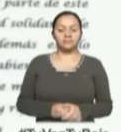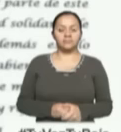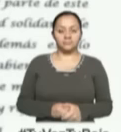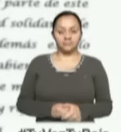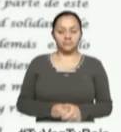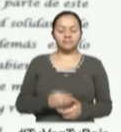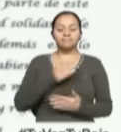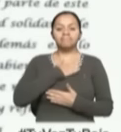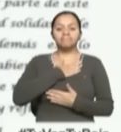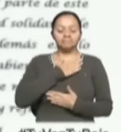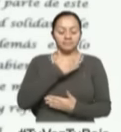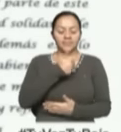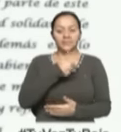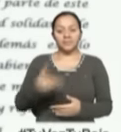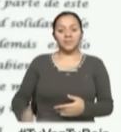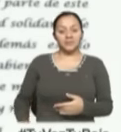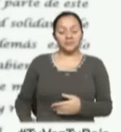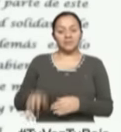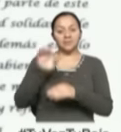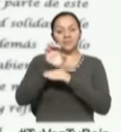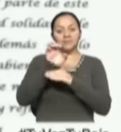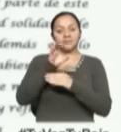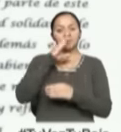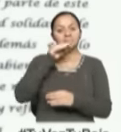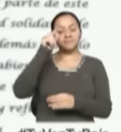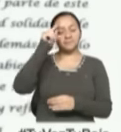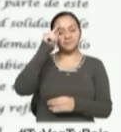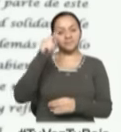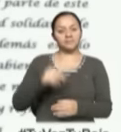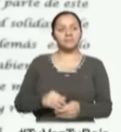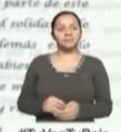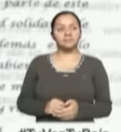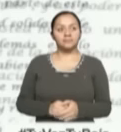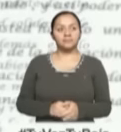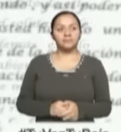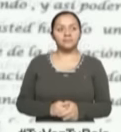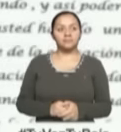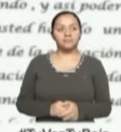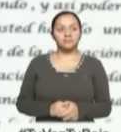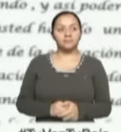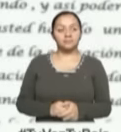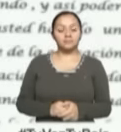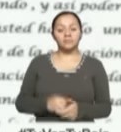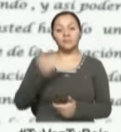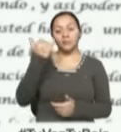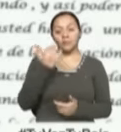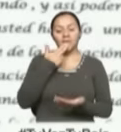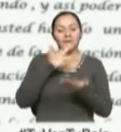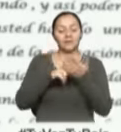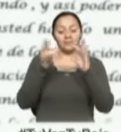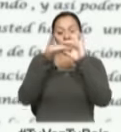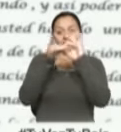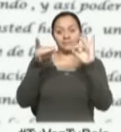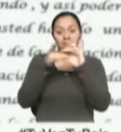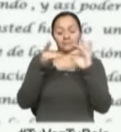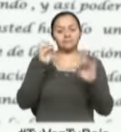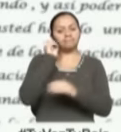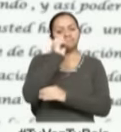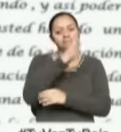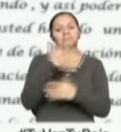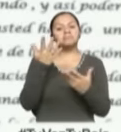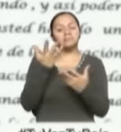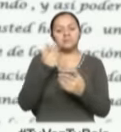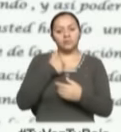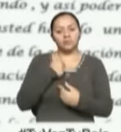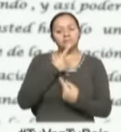Querido señor presidente de la República del Ecuador, Rafael Correa Delgado, por medio de la presente me dirijo a usted con la finalidad